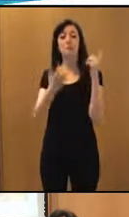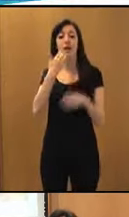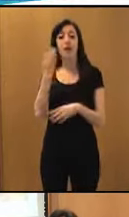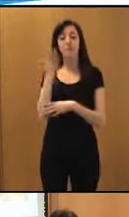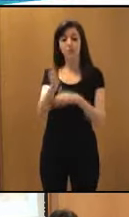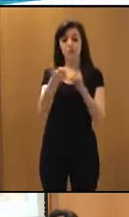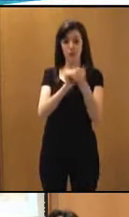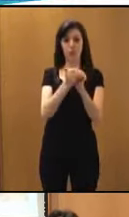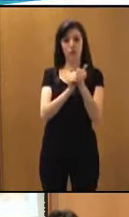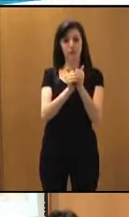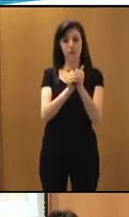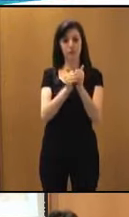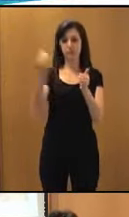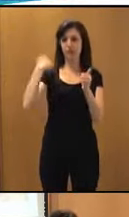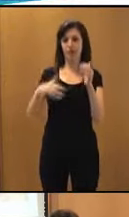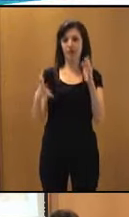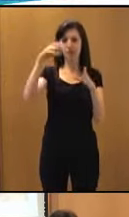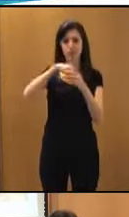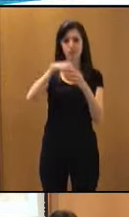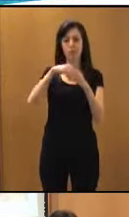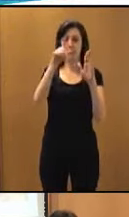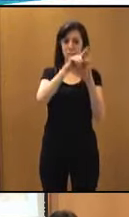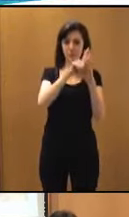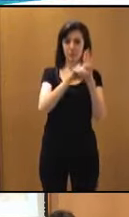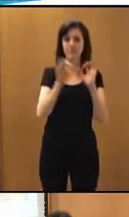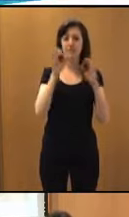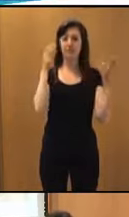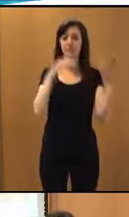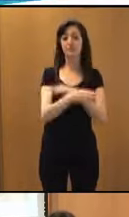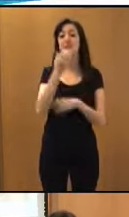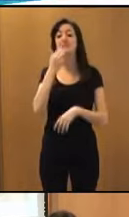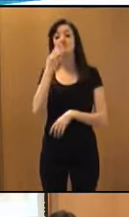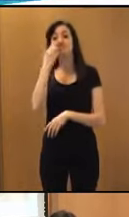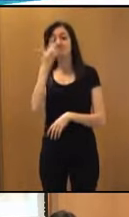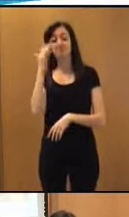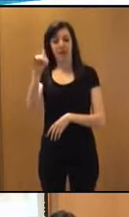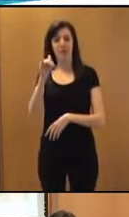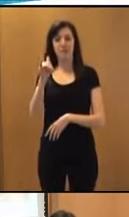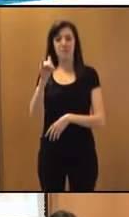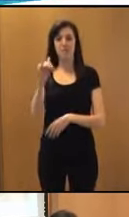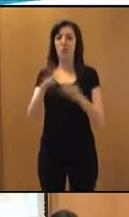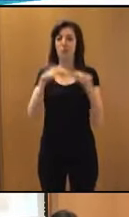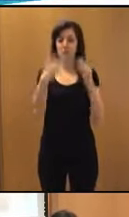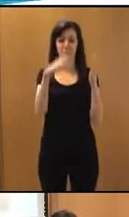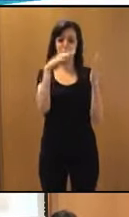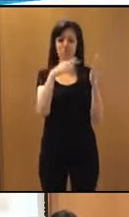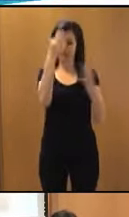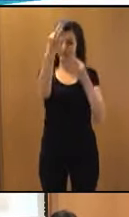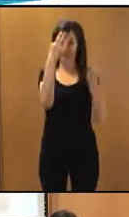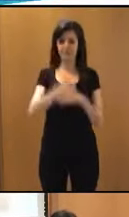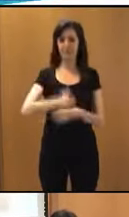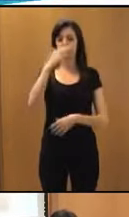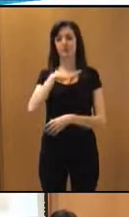de videojuegos que sí que han ido incorporando pautas y, bueno, pues, si os interesa, podéis verlo en el documento con más detalle.